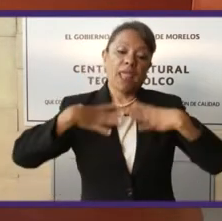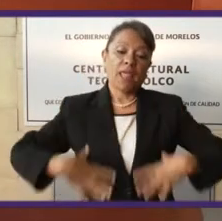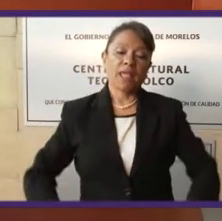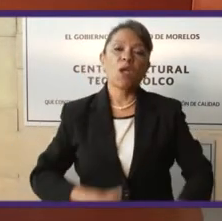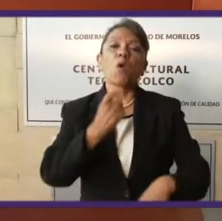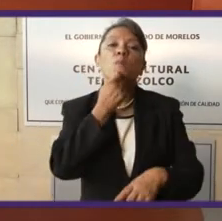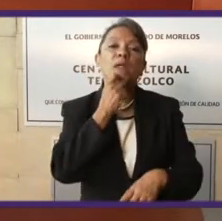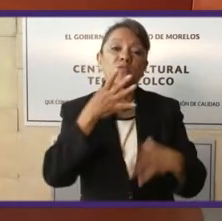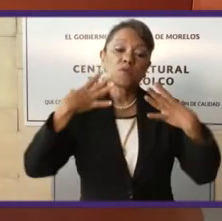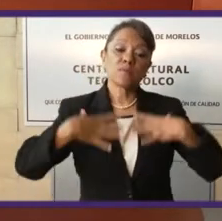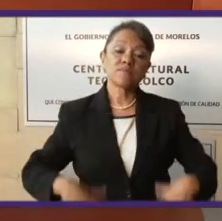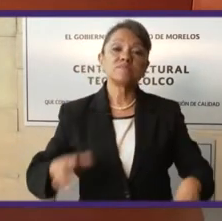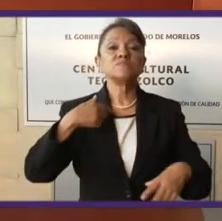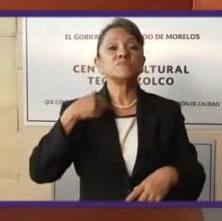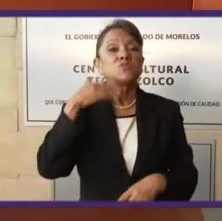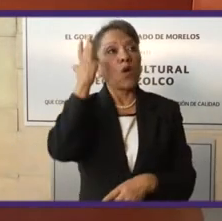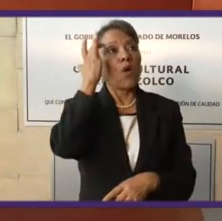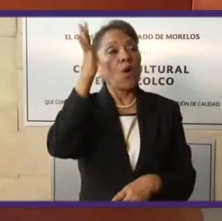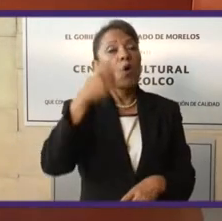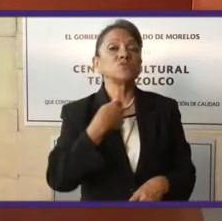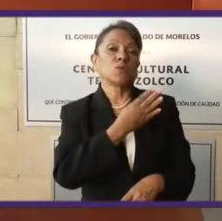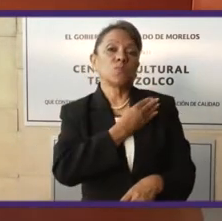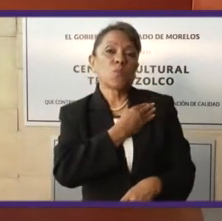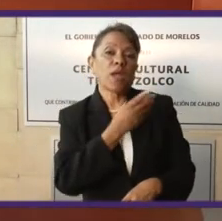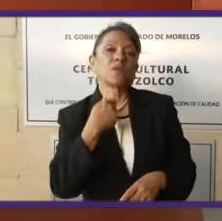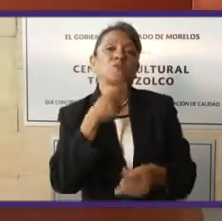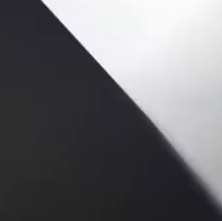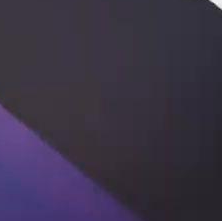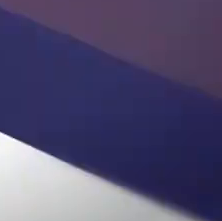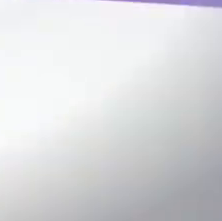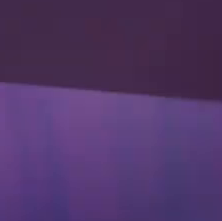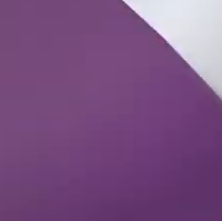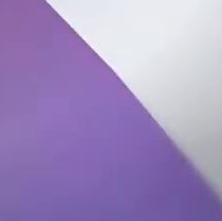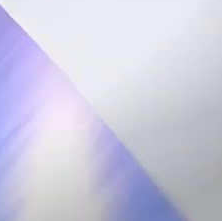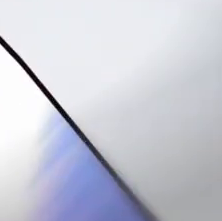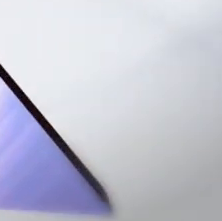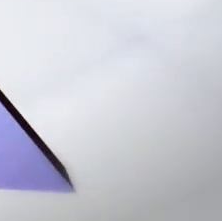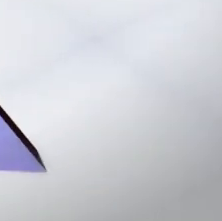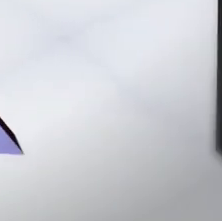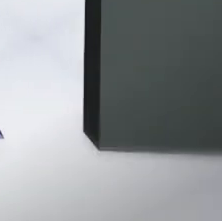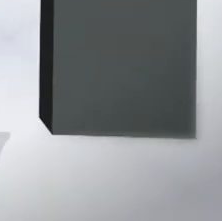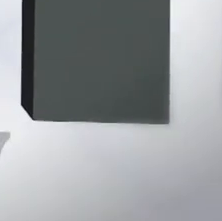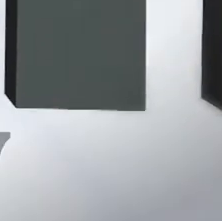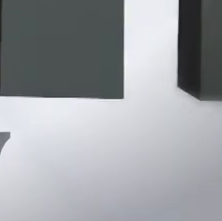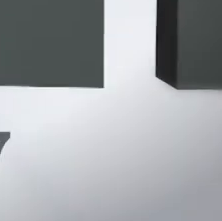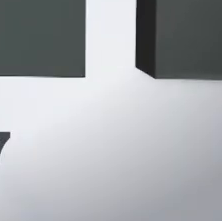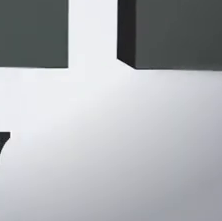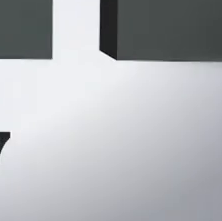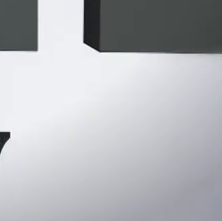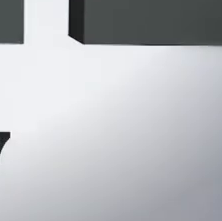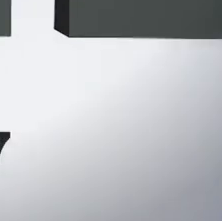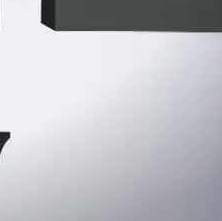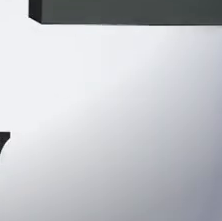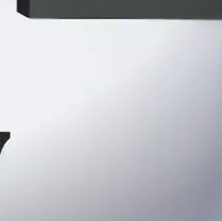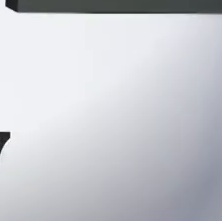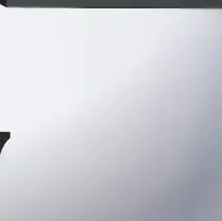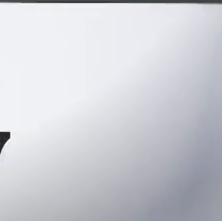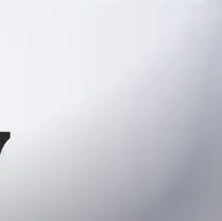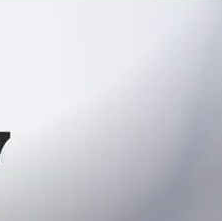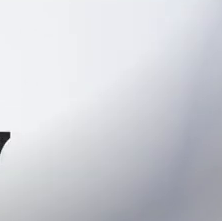como ya lo estamos viendo. No nos engañemos, esta es la realidad. Gracias. Buenos días.